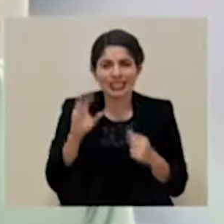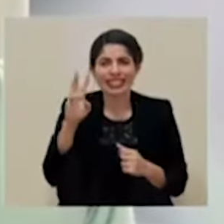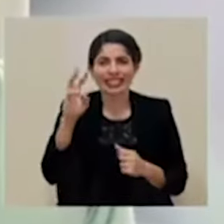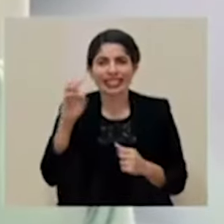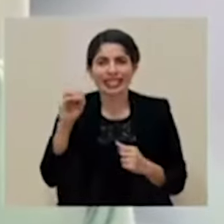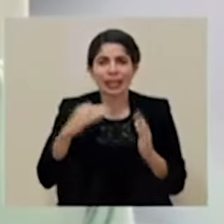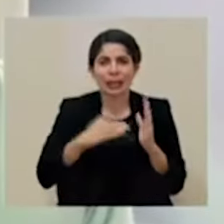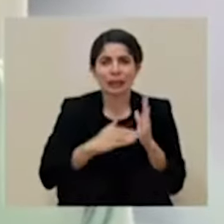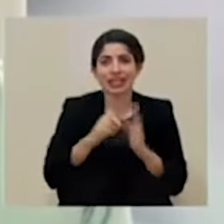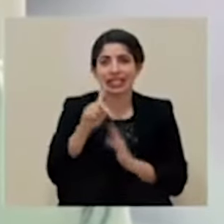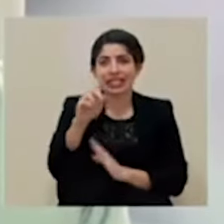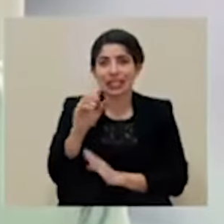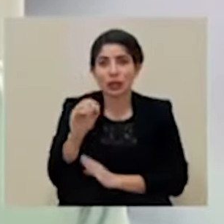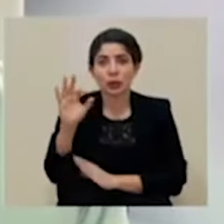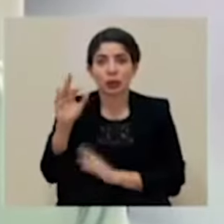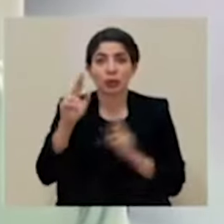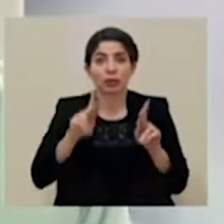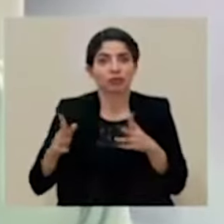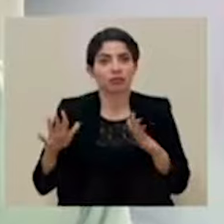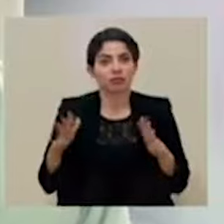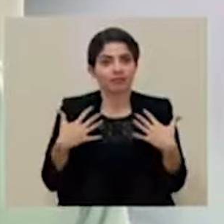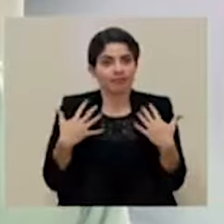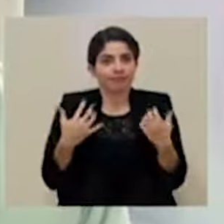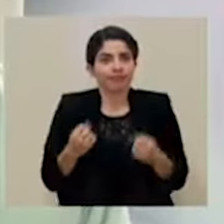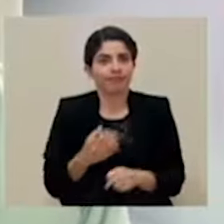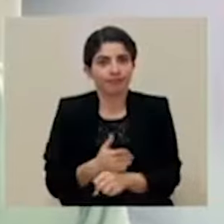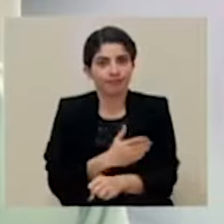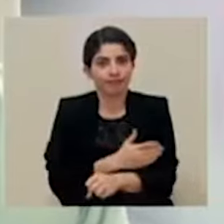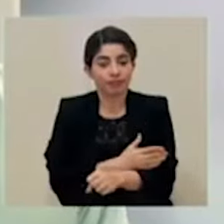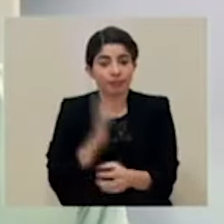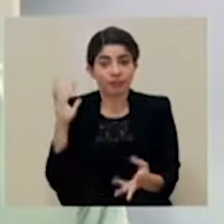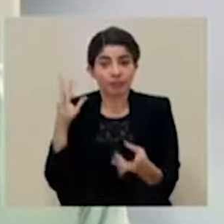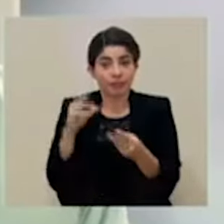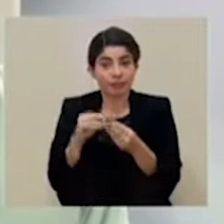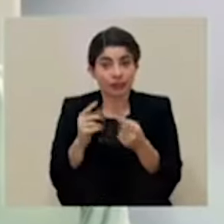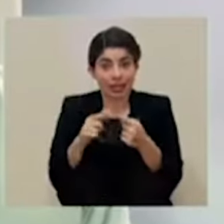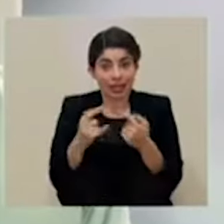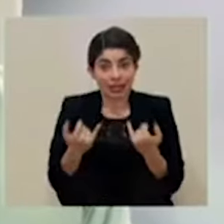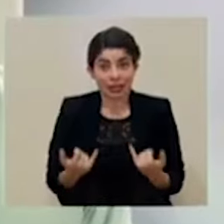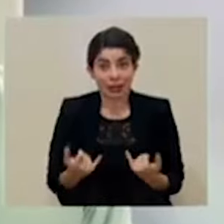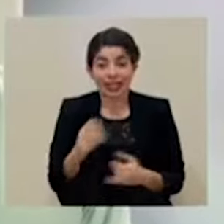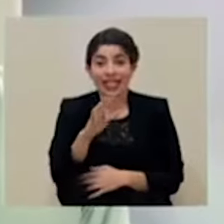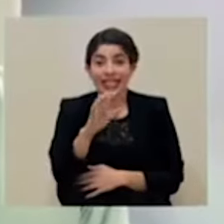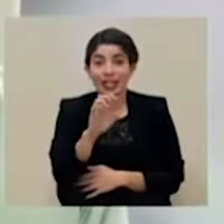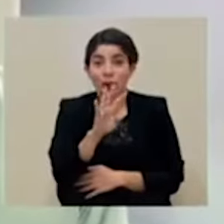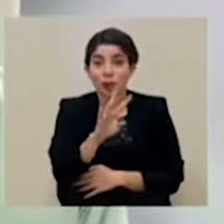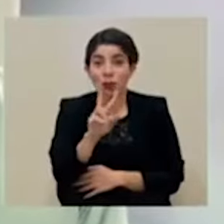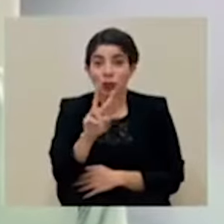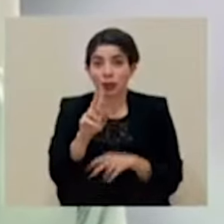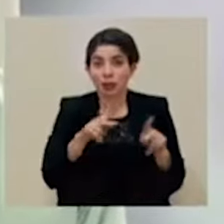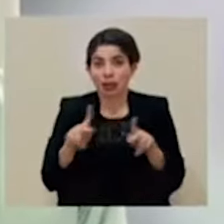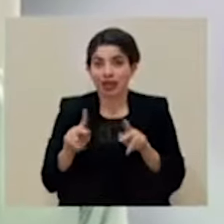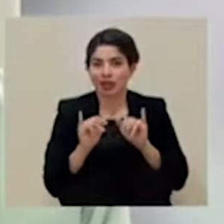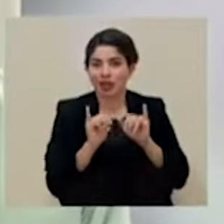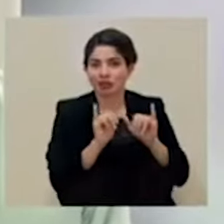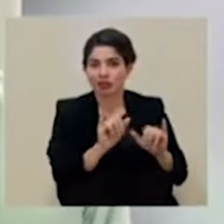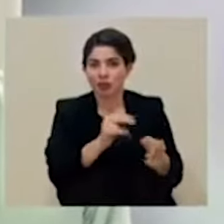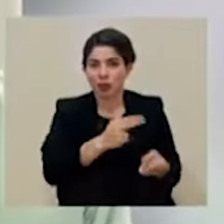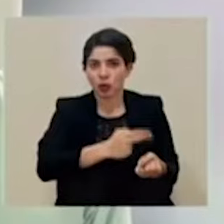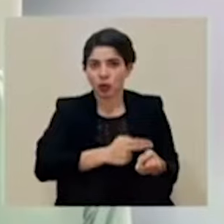ciento nueve personas recuperadas. A la fecha se encuentran quinientos cuarenta y dos personas hospitalizadas,